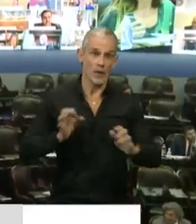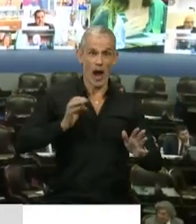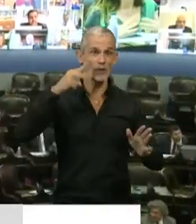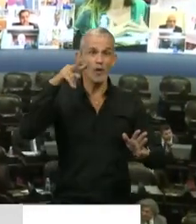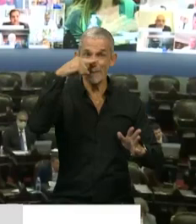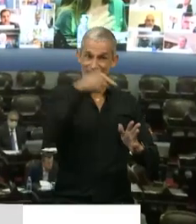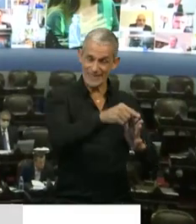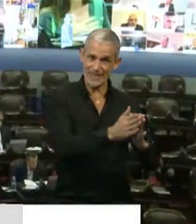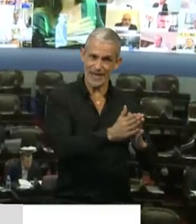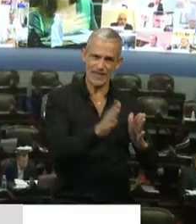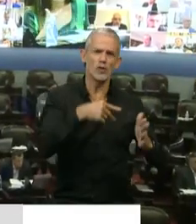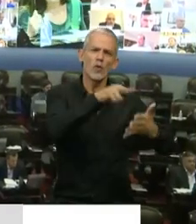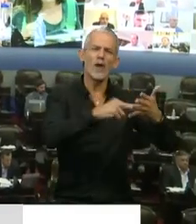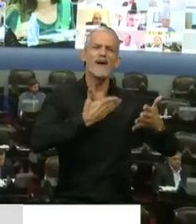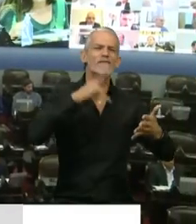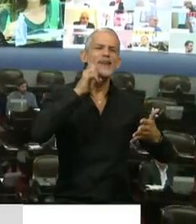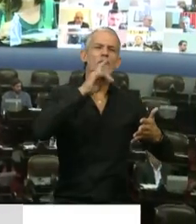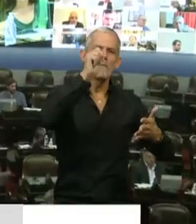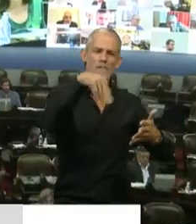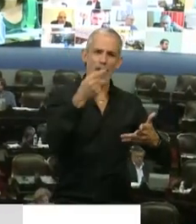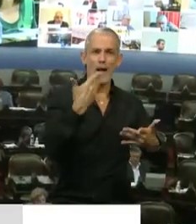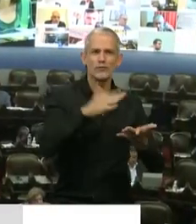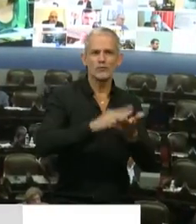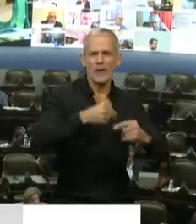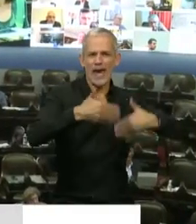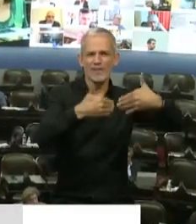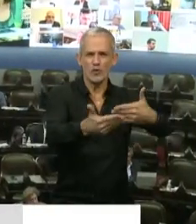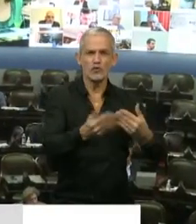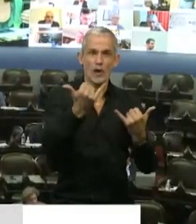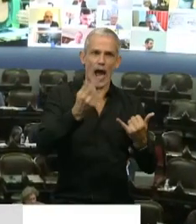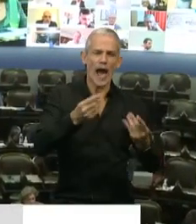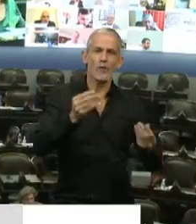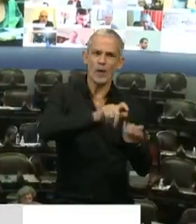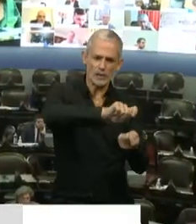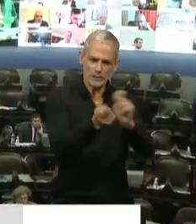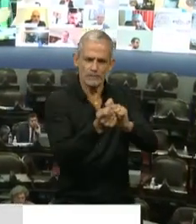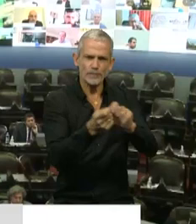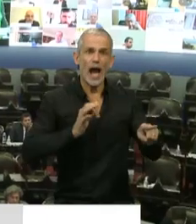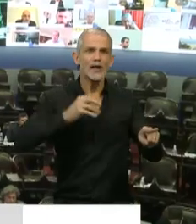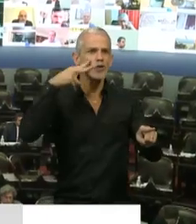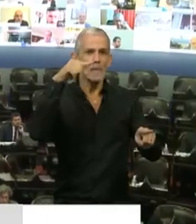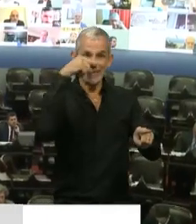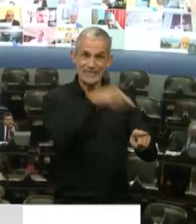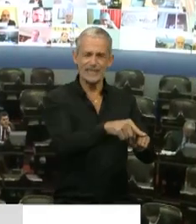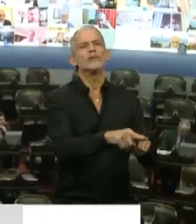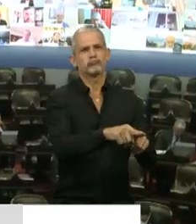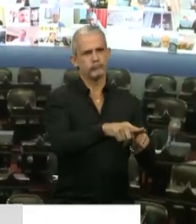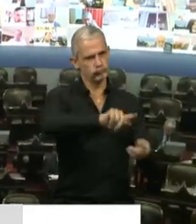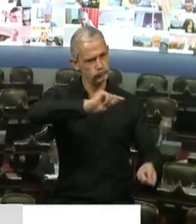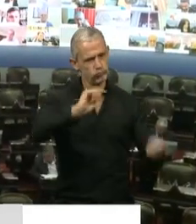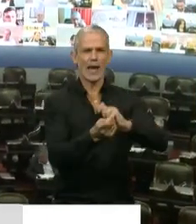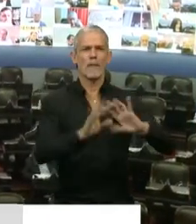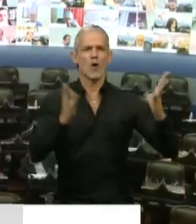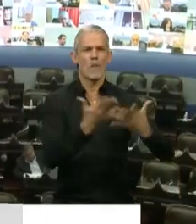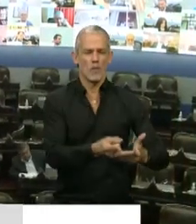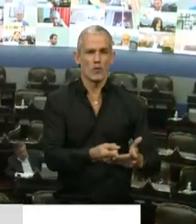y leía Friedman hace poco hablando de la evolución enorme que se produjo a partir de ese cambio del 2007, mundo cambió radicalmente y